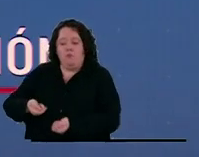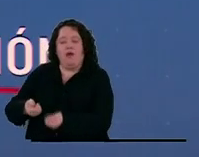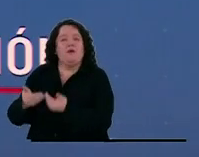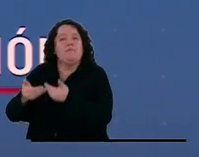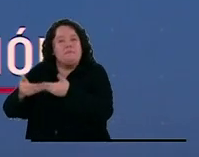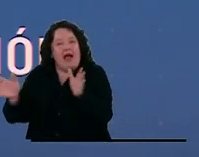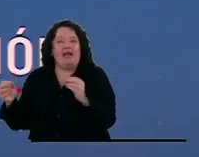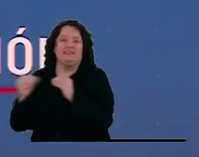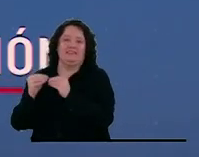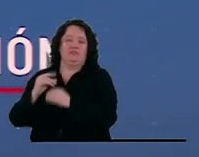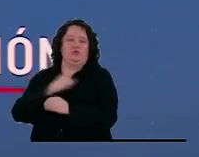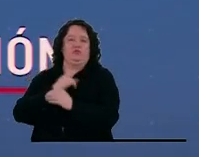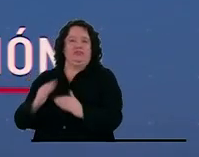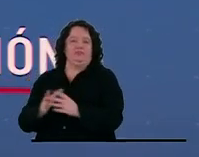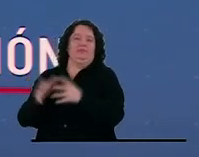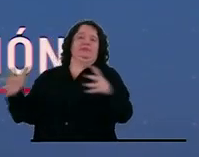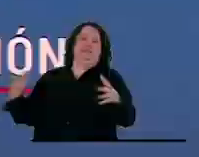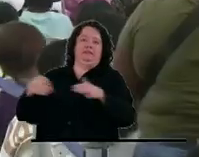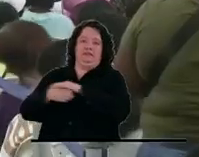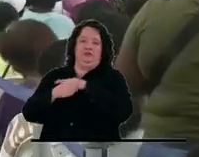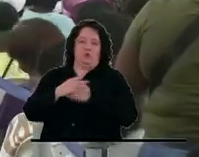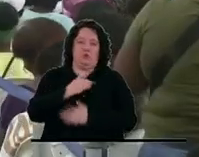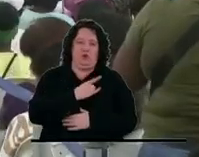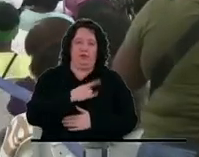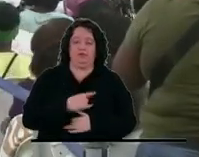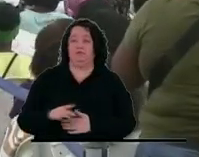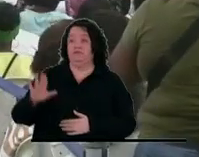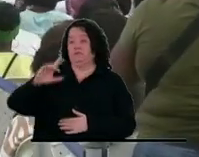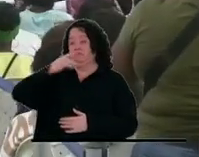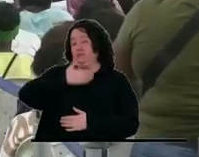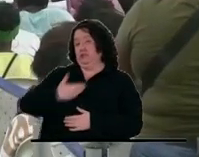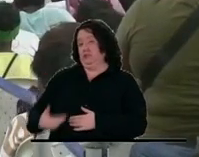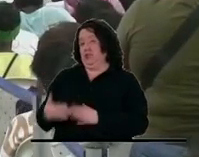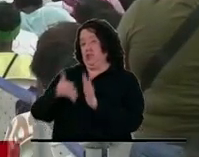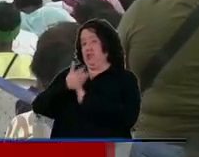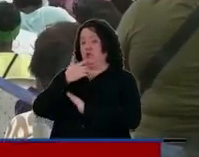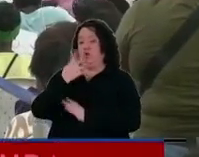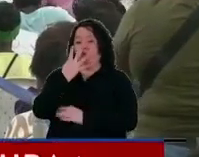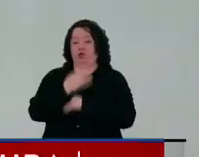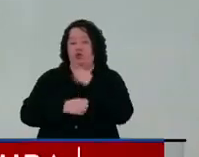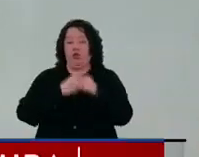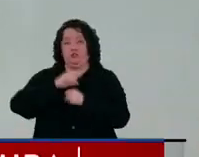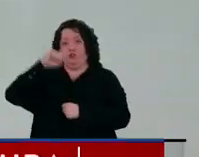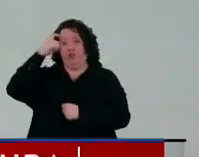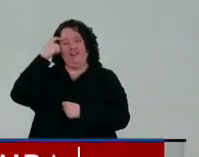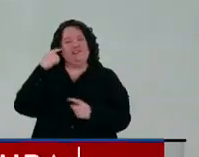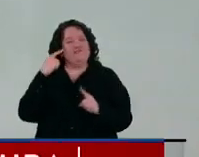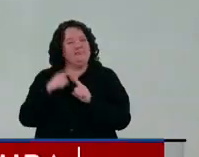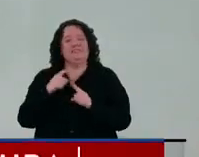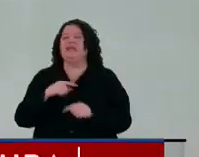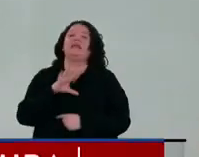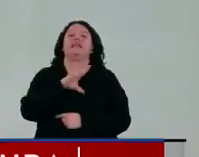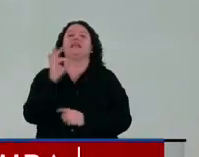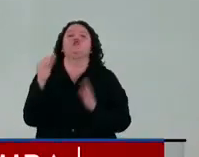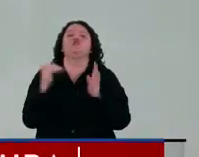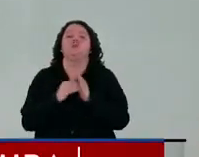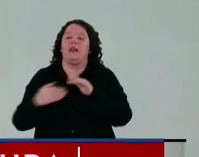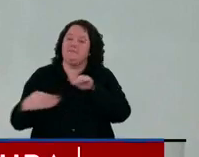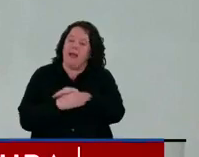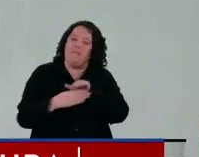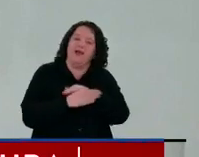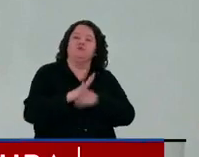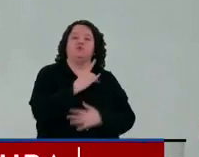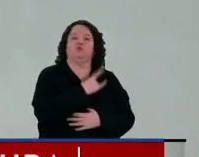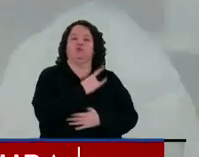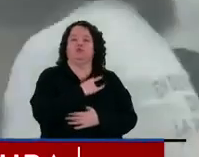cupos de educación superior este año. El mandatario dijo que la meta para sus cuatro años de gobierno es ampliar a 500 mil cupos de educación